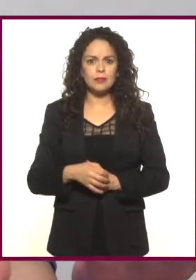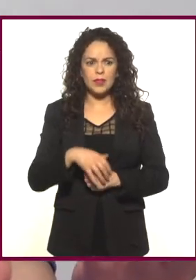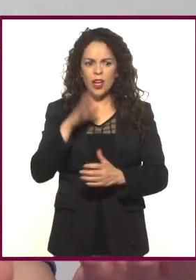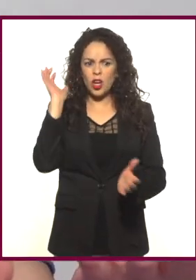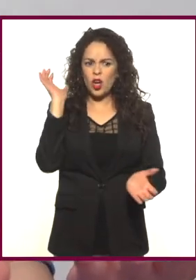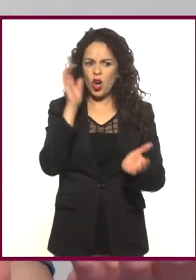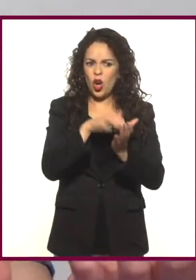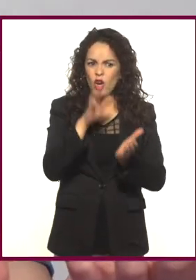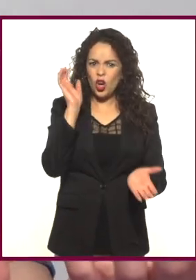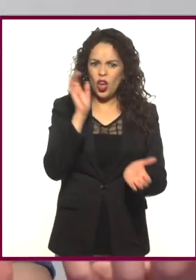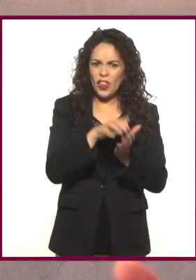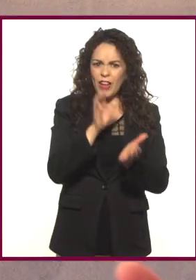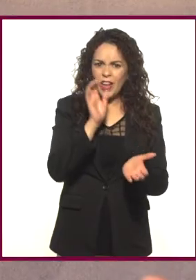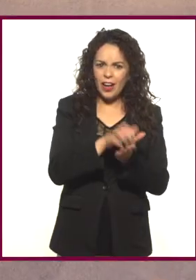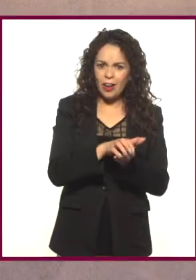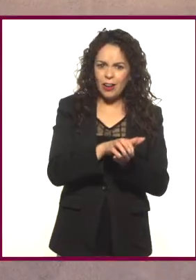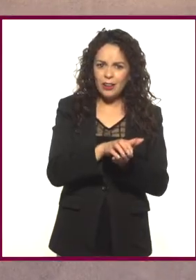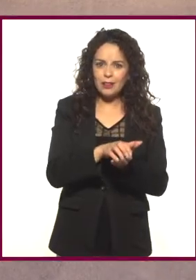¡No!